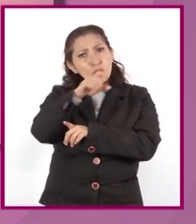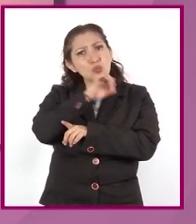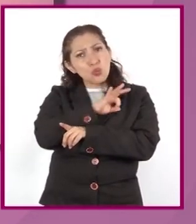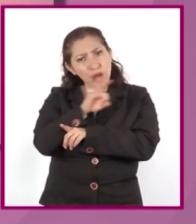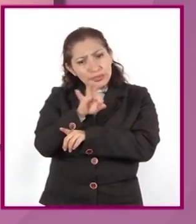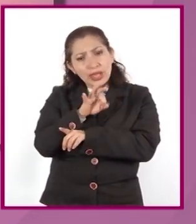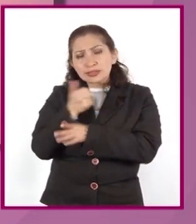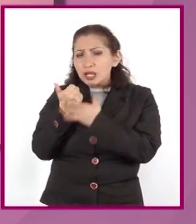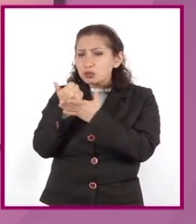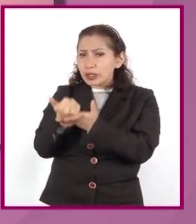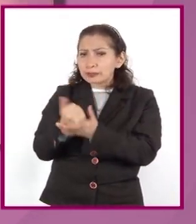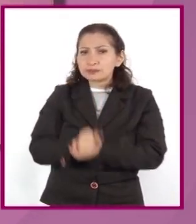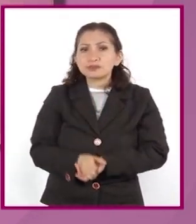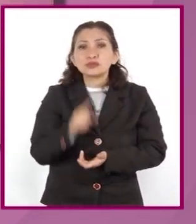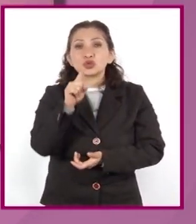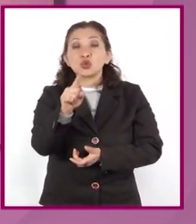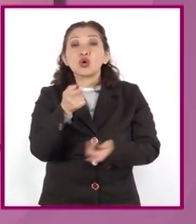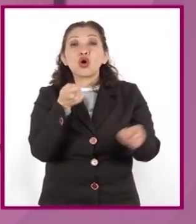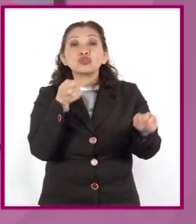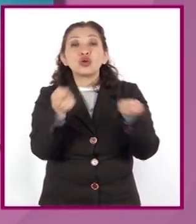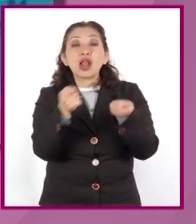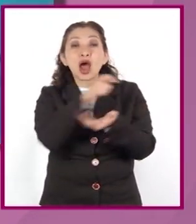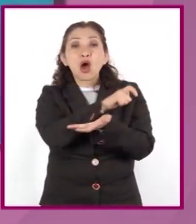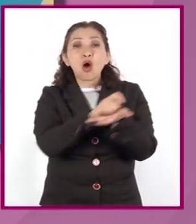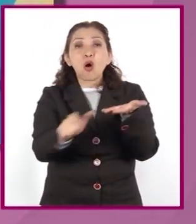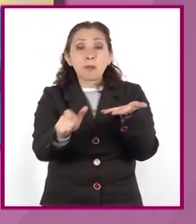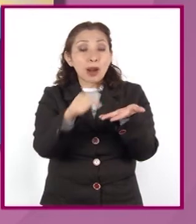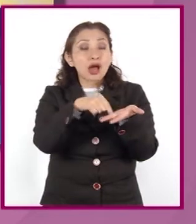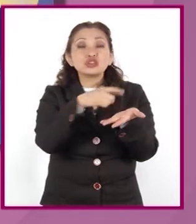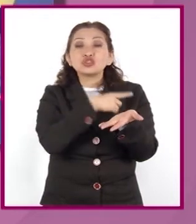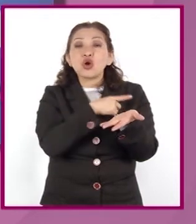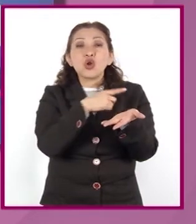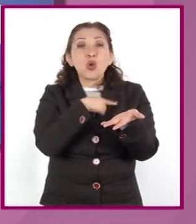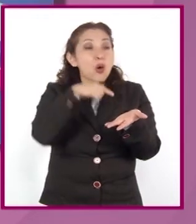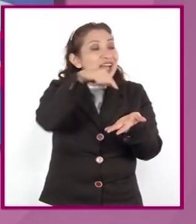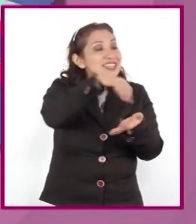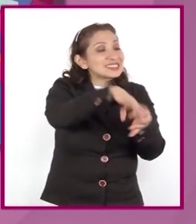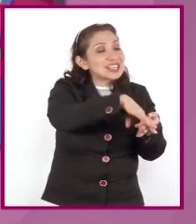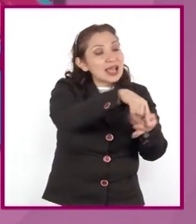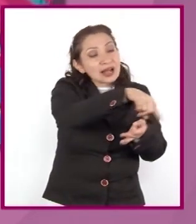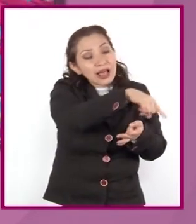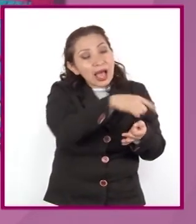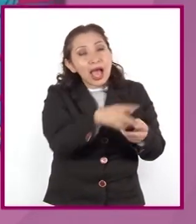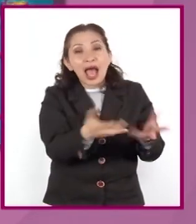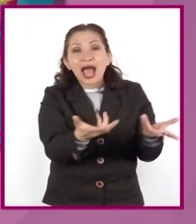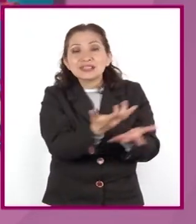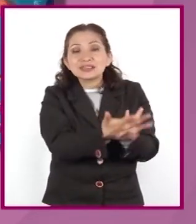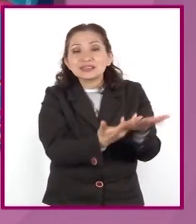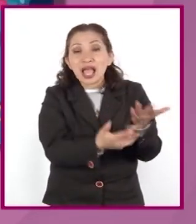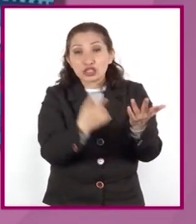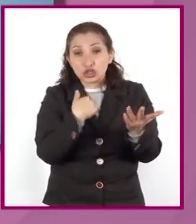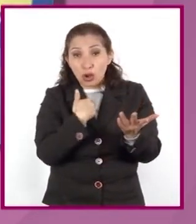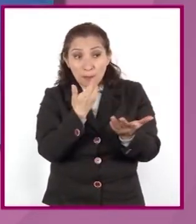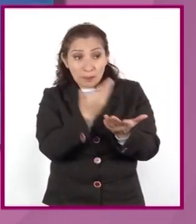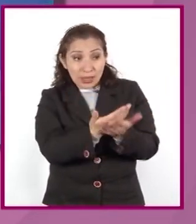puedes contribuir. Modera tu consumo y compra lo que se produce localmente. Entre más seamos los que demandemos productos con bajo